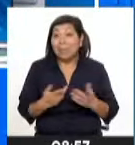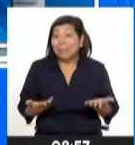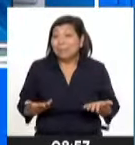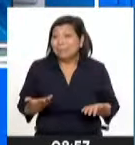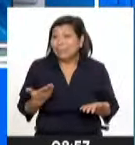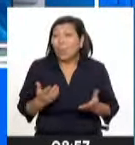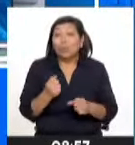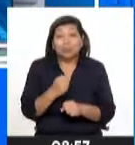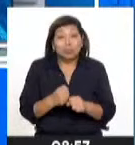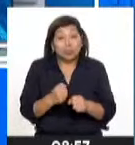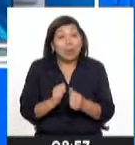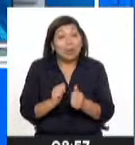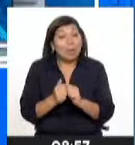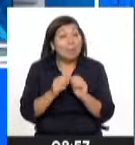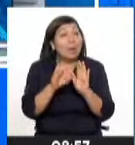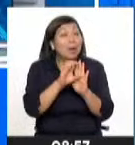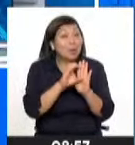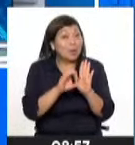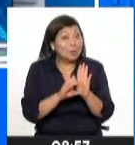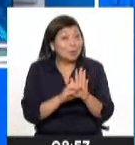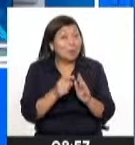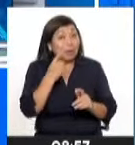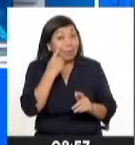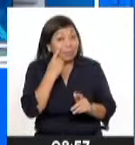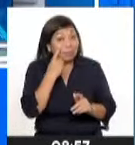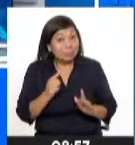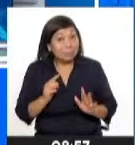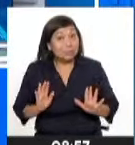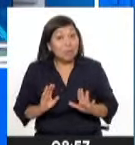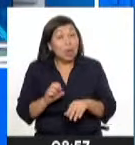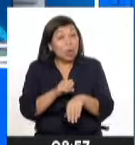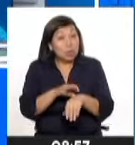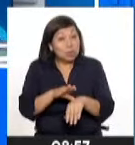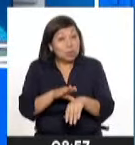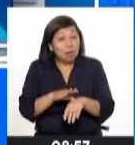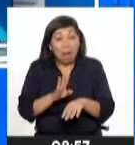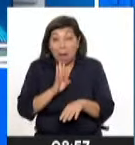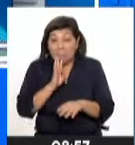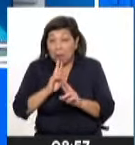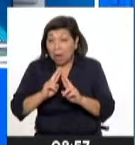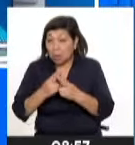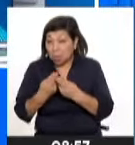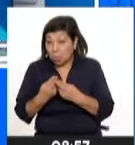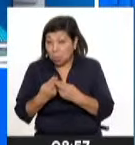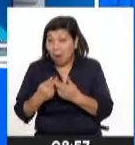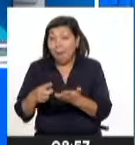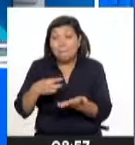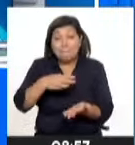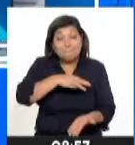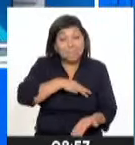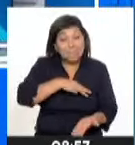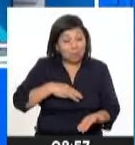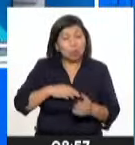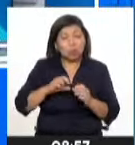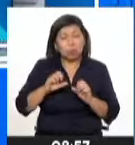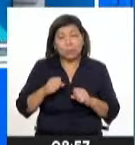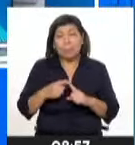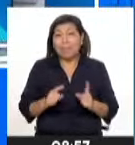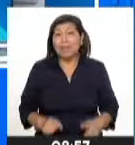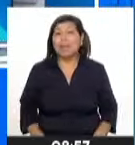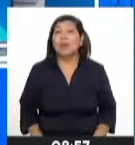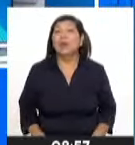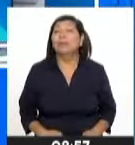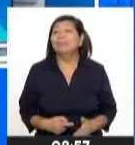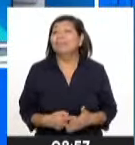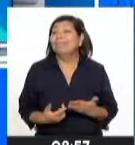haber un trabajo de reforma constitucional. Más bien, ¿eso también se evaluó en el Consejo de Ministros? Exactamente, se evaluó, ¿no? Teniendo en